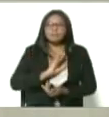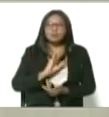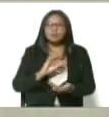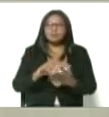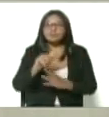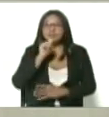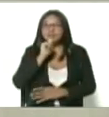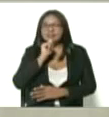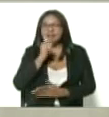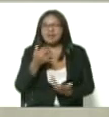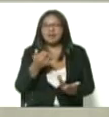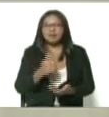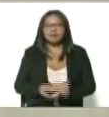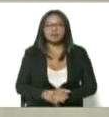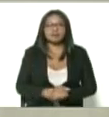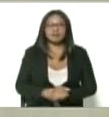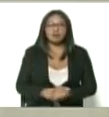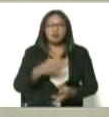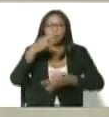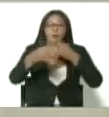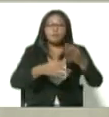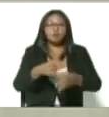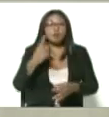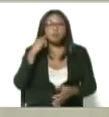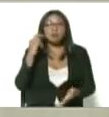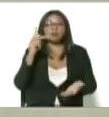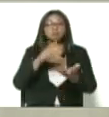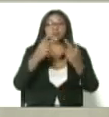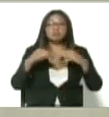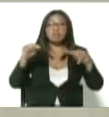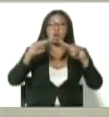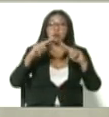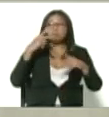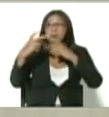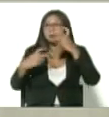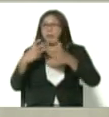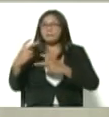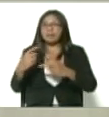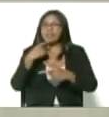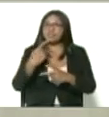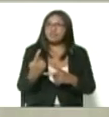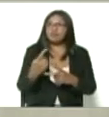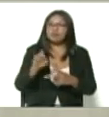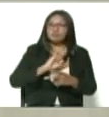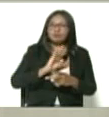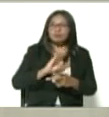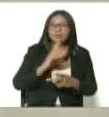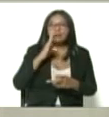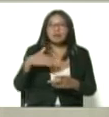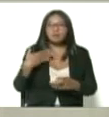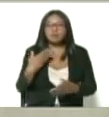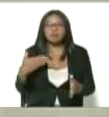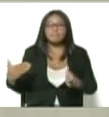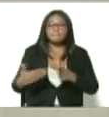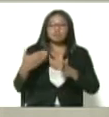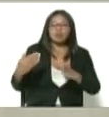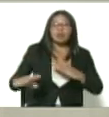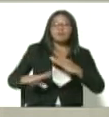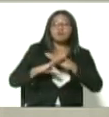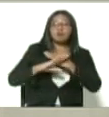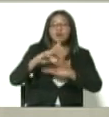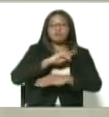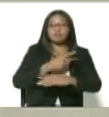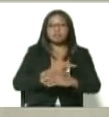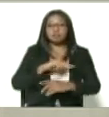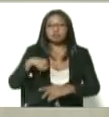relatora de las Naciones Unidas, para medir el impacto en los recursos humanos, de lo que significa el bloqueo criminal